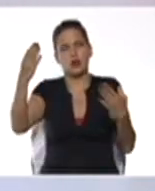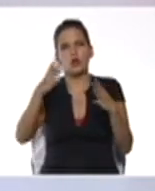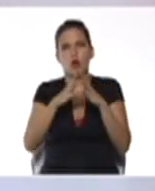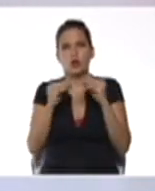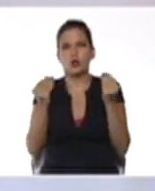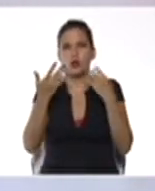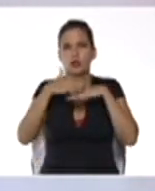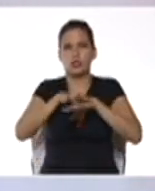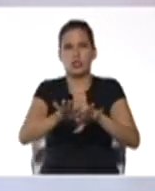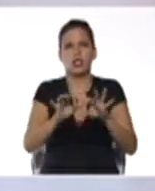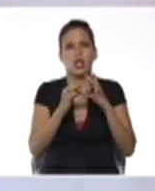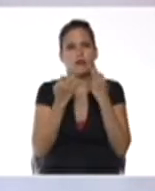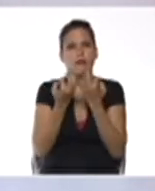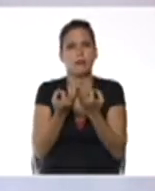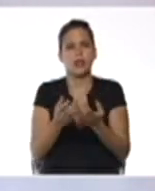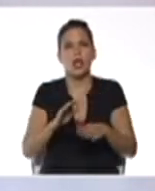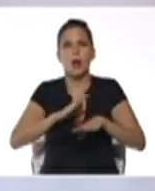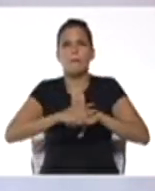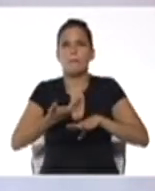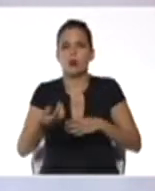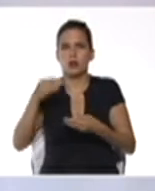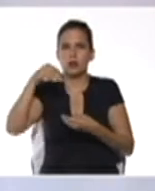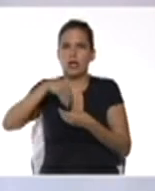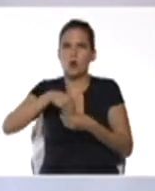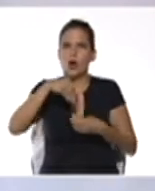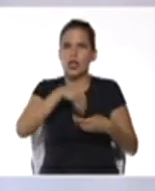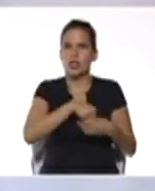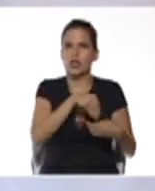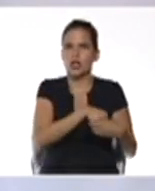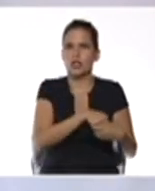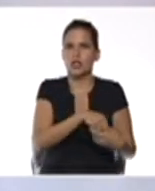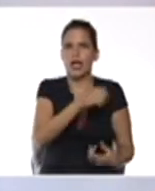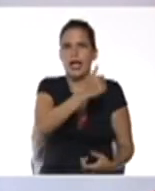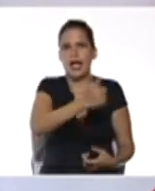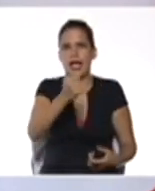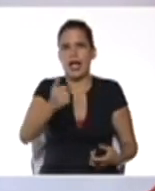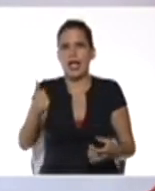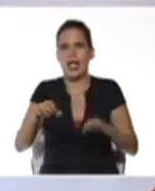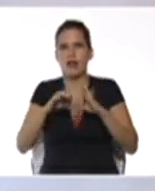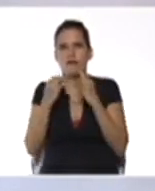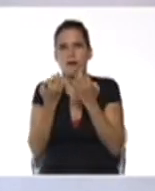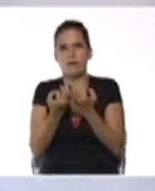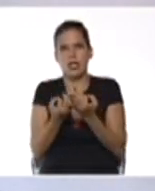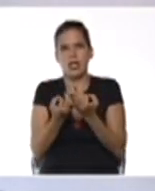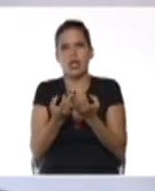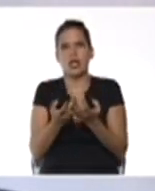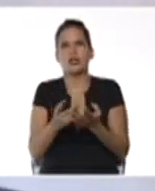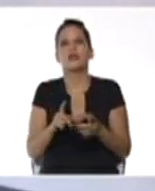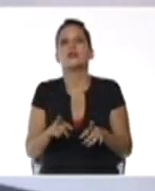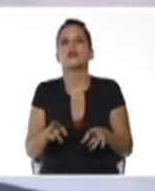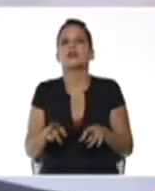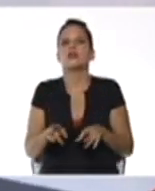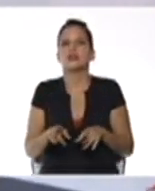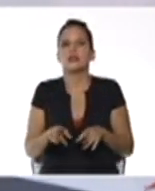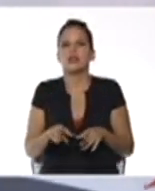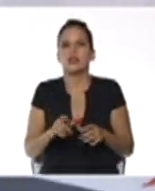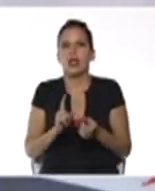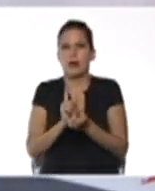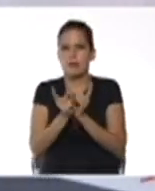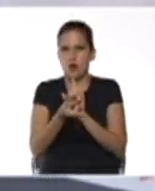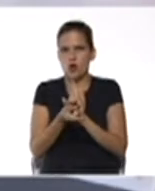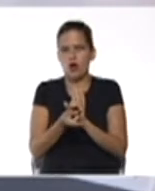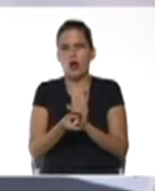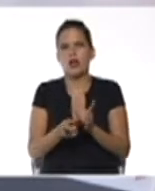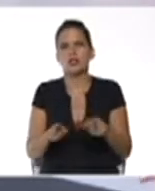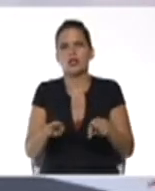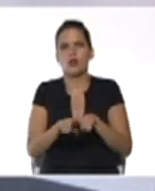integrantes de la familia porque durante la pandemia cada familia se convirtió y se sigue convirtiendo en